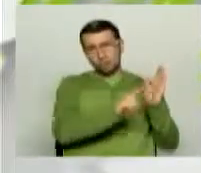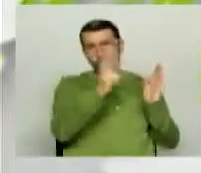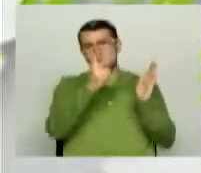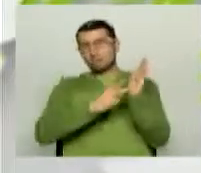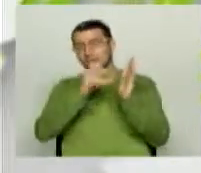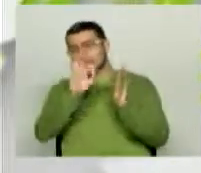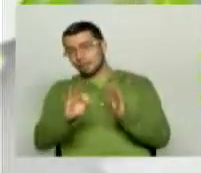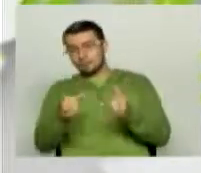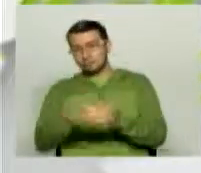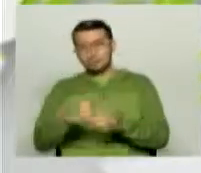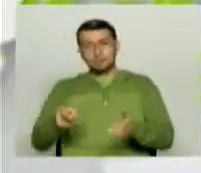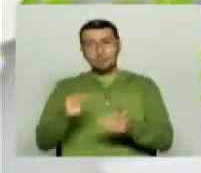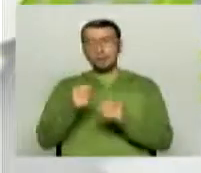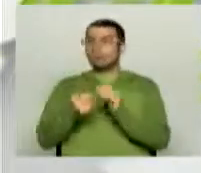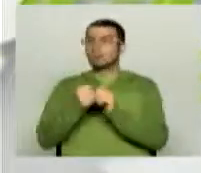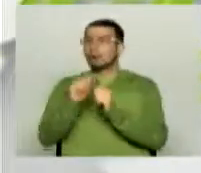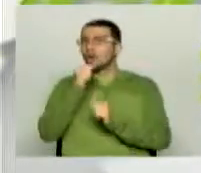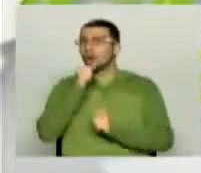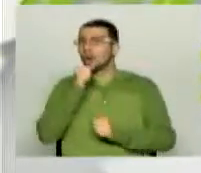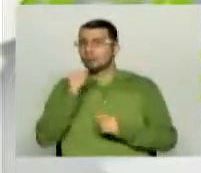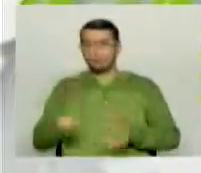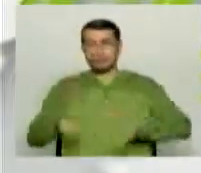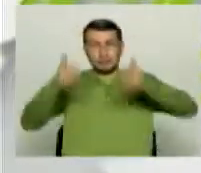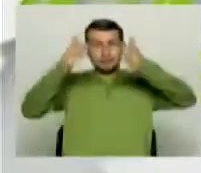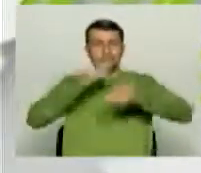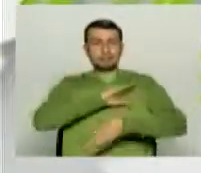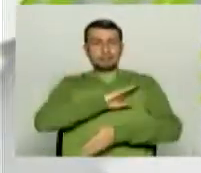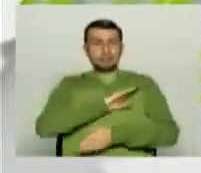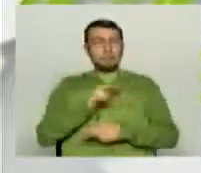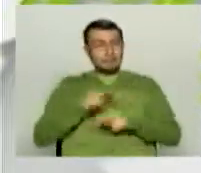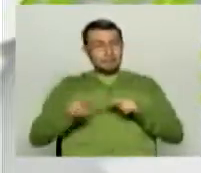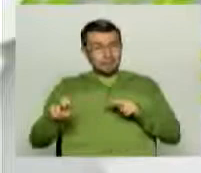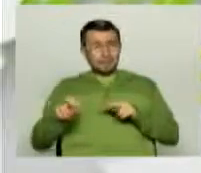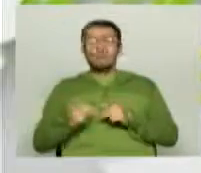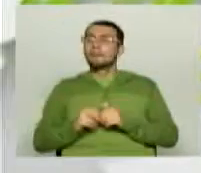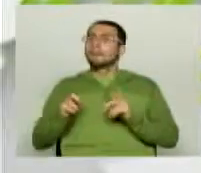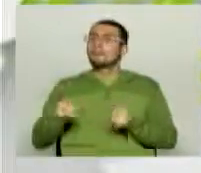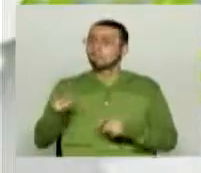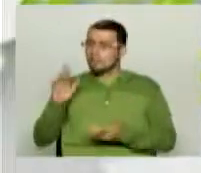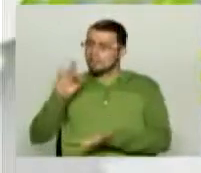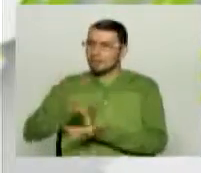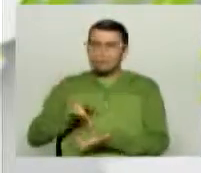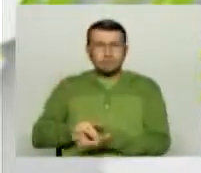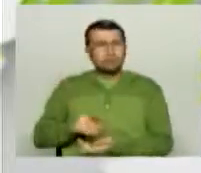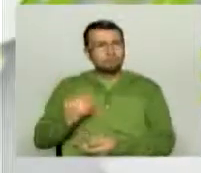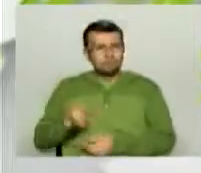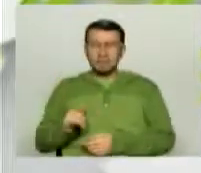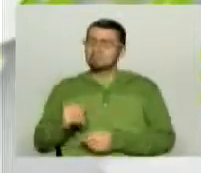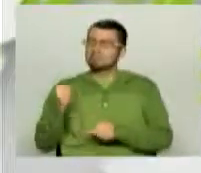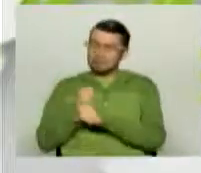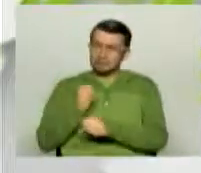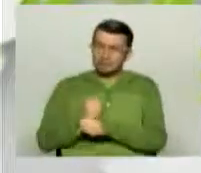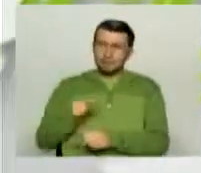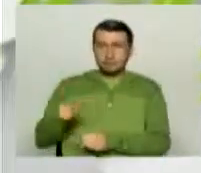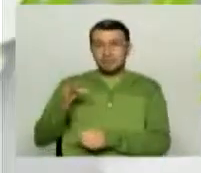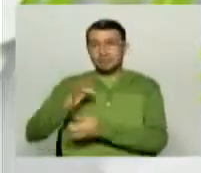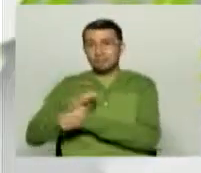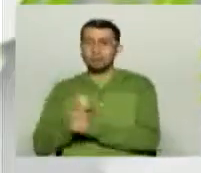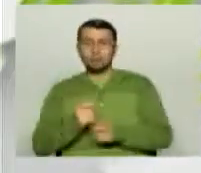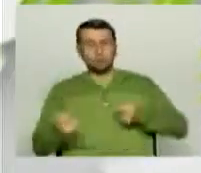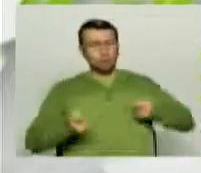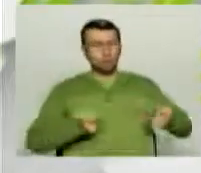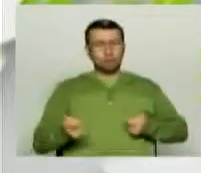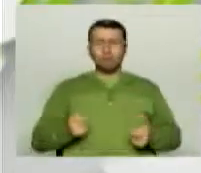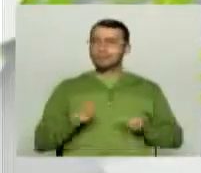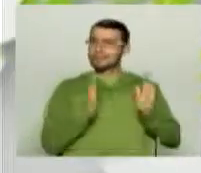oficina de prensa de la alcaldía de Manizales y ya llevo dos años largos vinculado directamente con el canal como coordinador de deportes de la